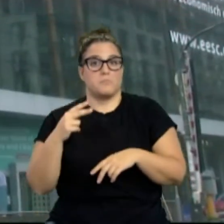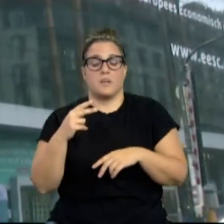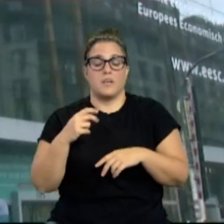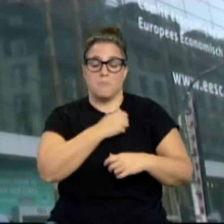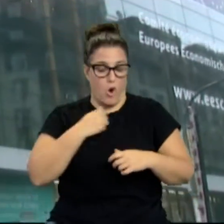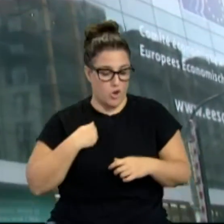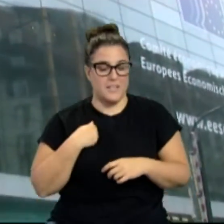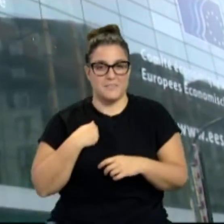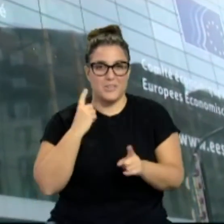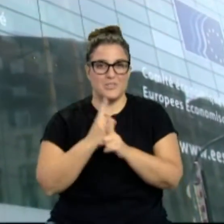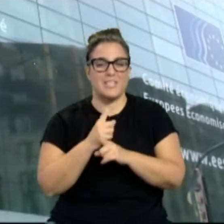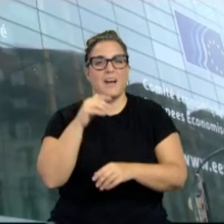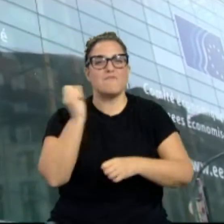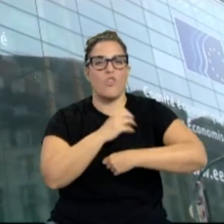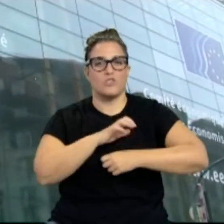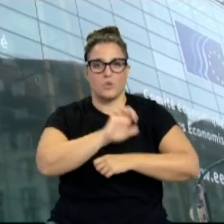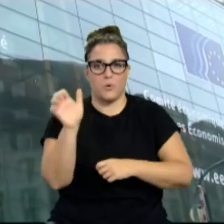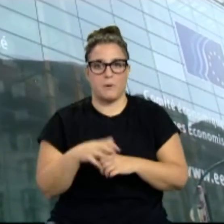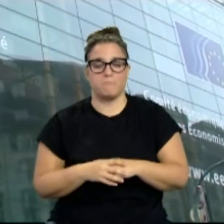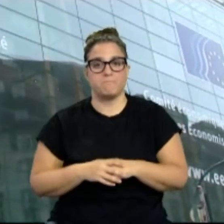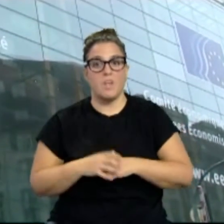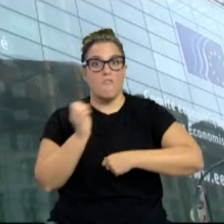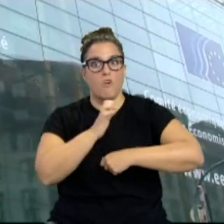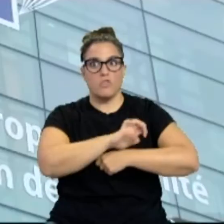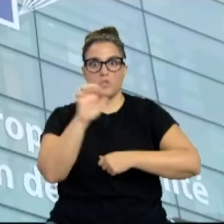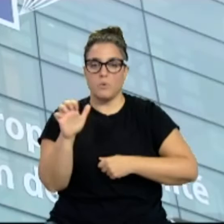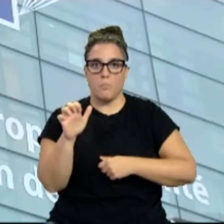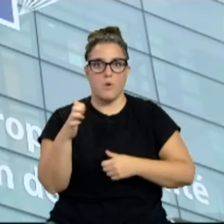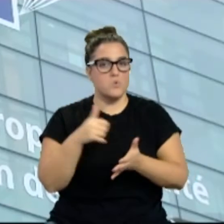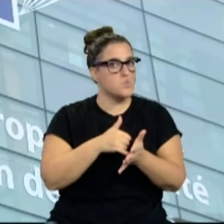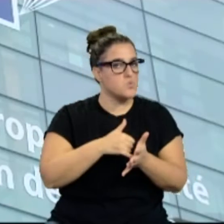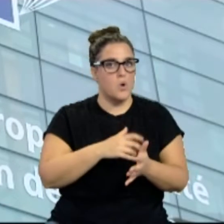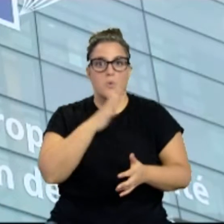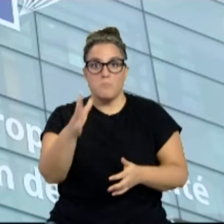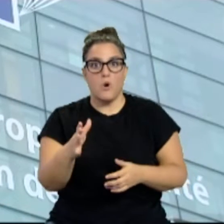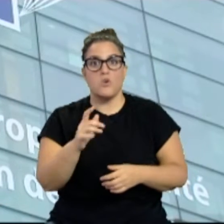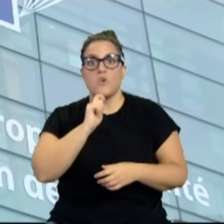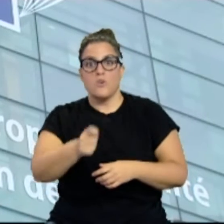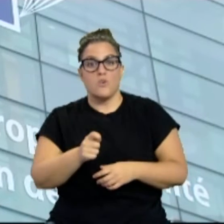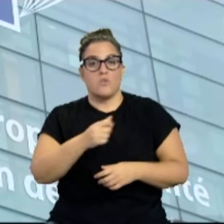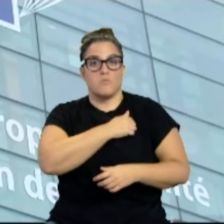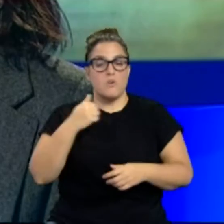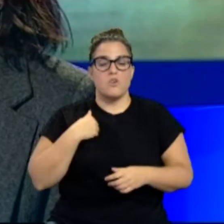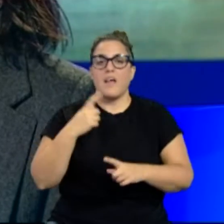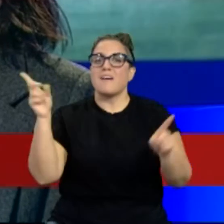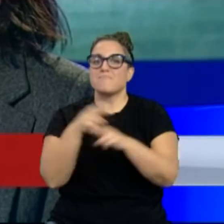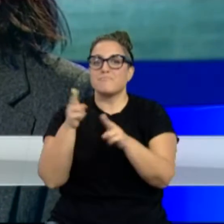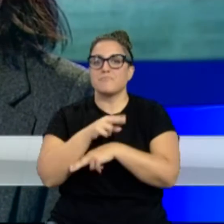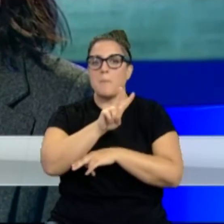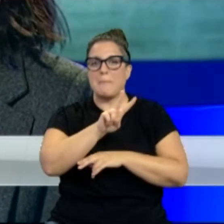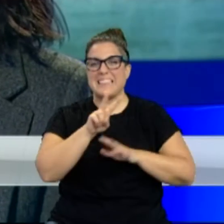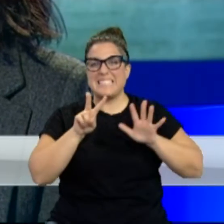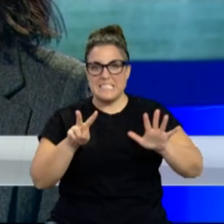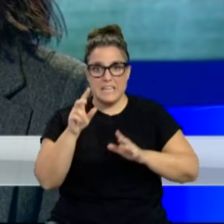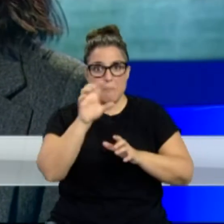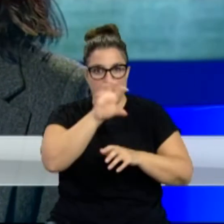La llegada de los fondos europeos tambalea. Hungría y Polonia han bloqueado un plan que afecta a 27 países. Estos dos países no pueden poner en